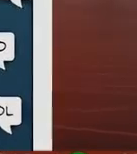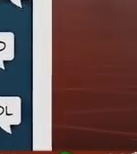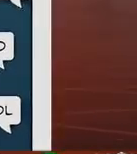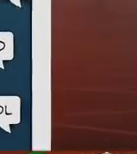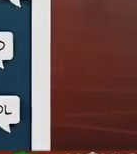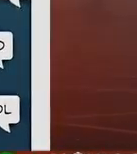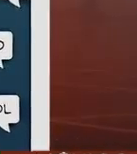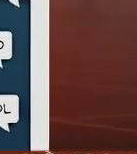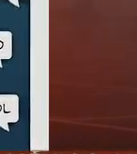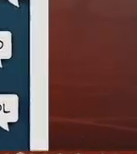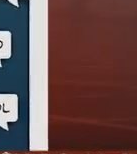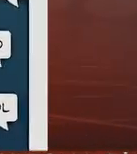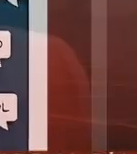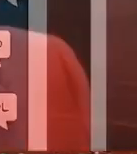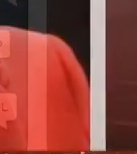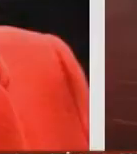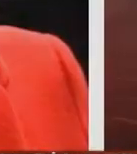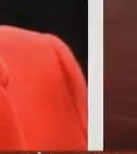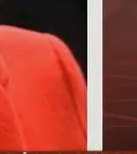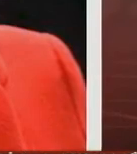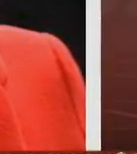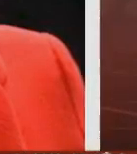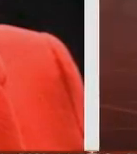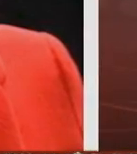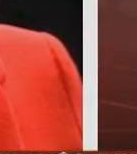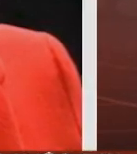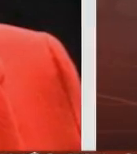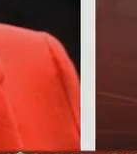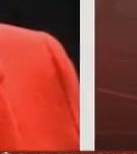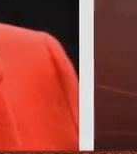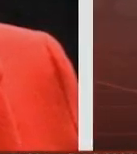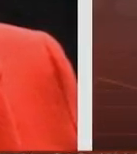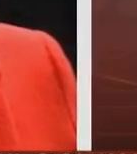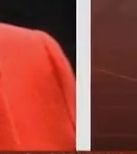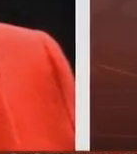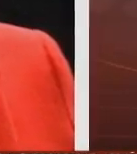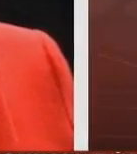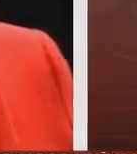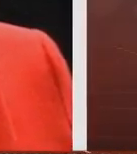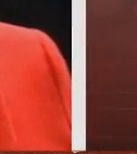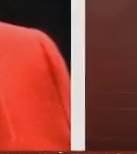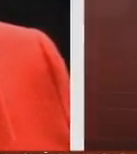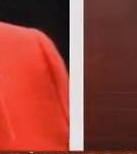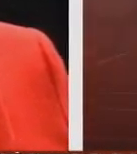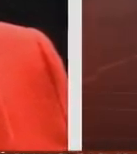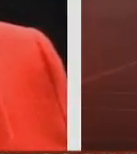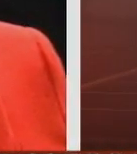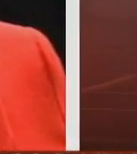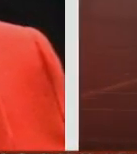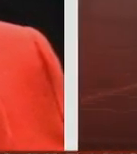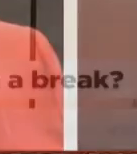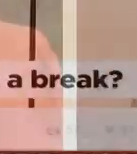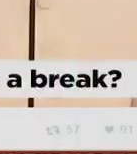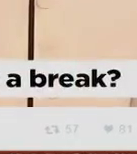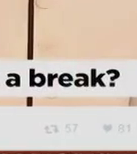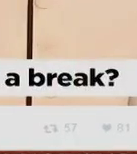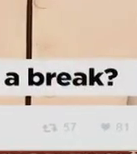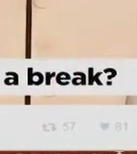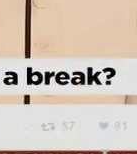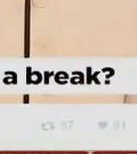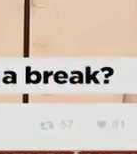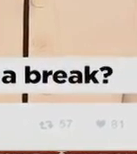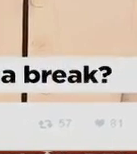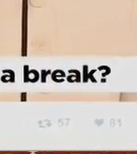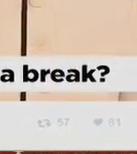Univision y Telemundo que hicieron uso de Facebook y YouTube para colaborar con este momento histórico Univision contó con